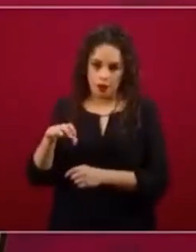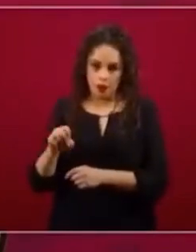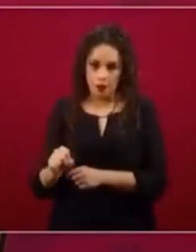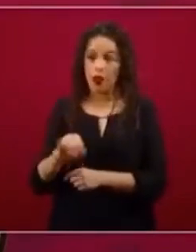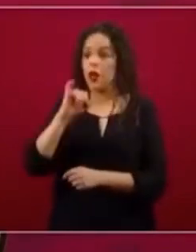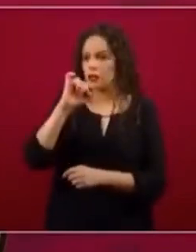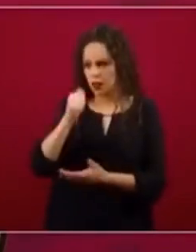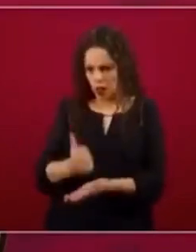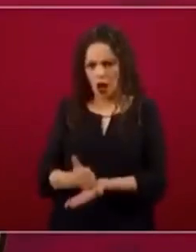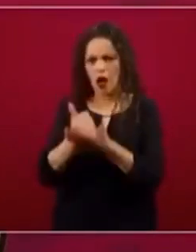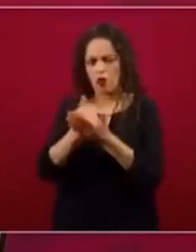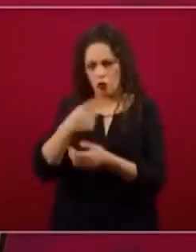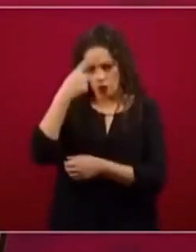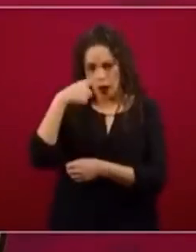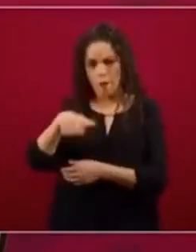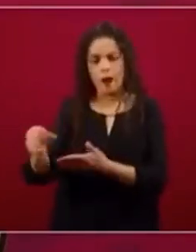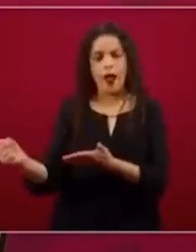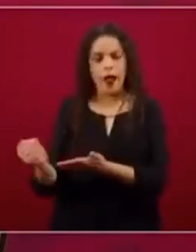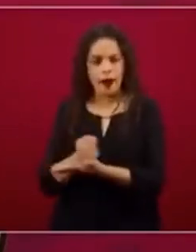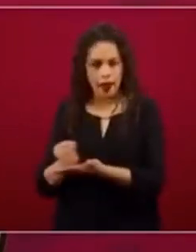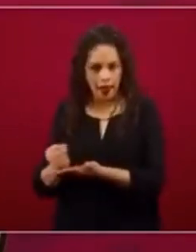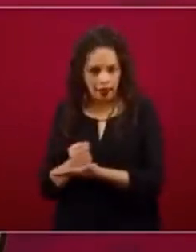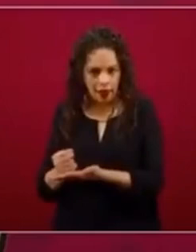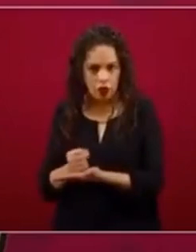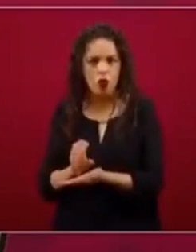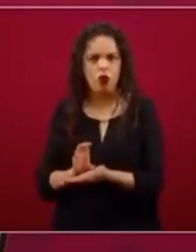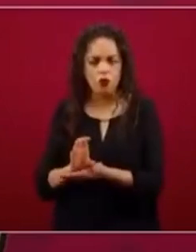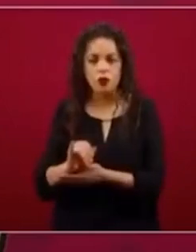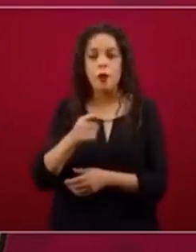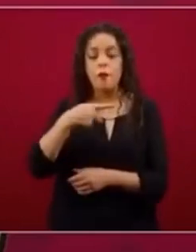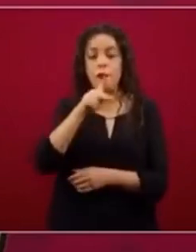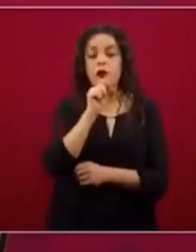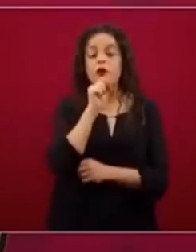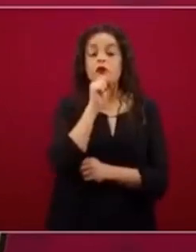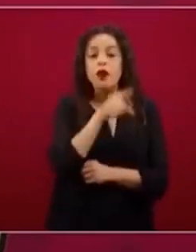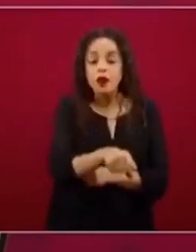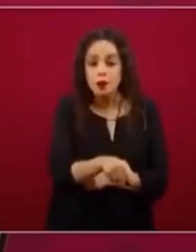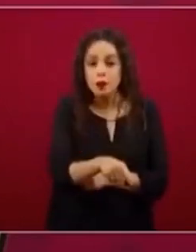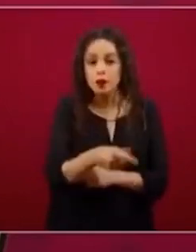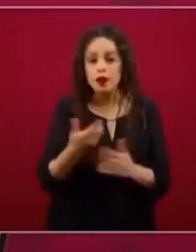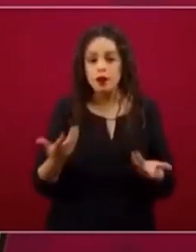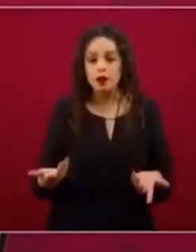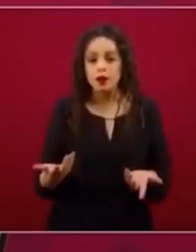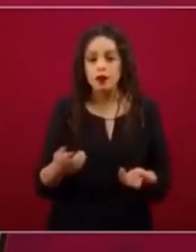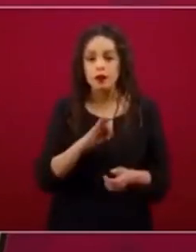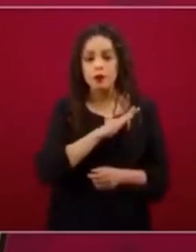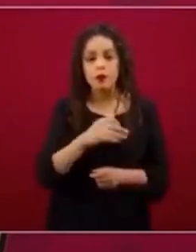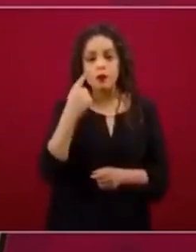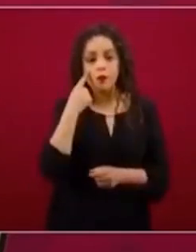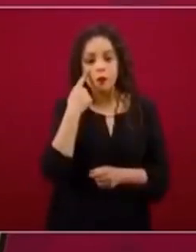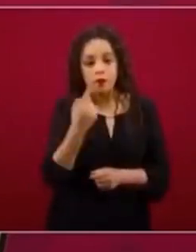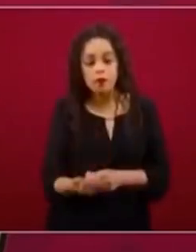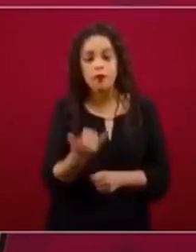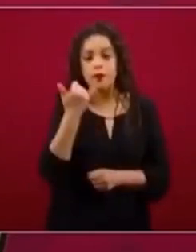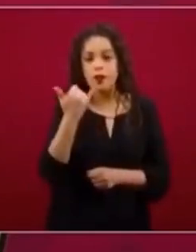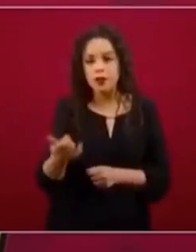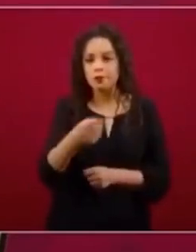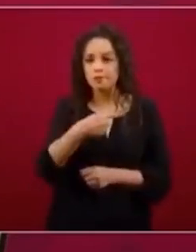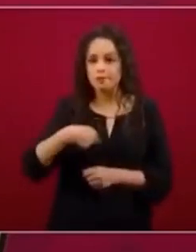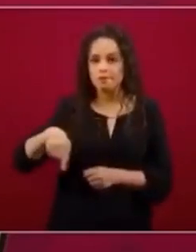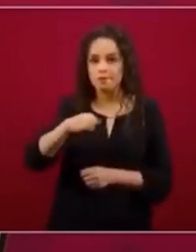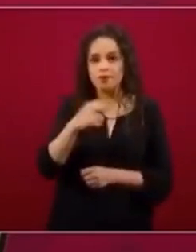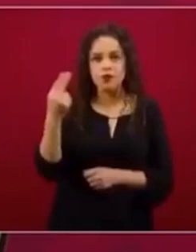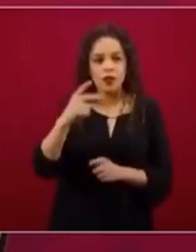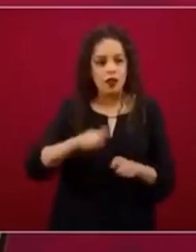tener los créditos, pero los créditos también los estamos viendo y tratando de generar